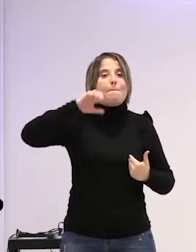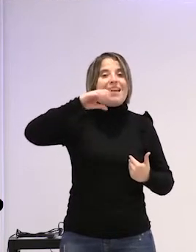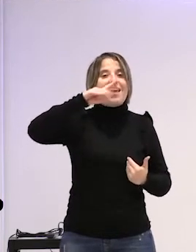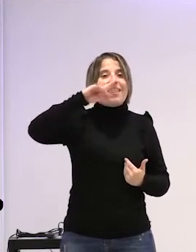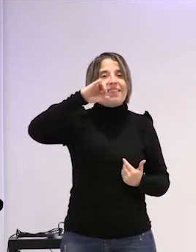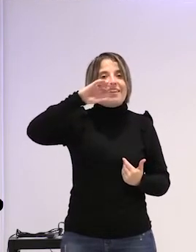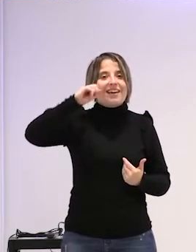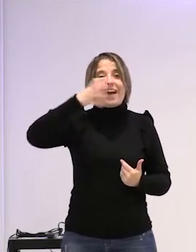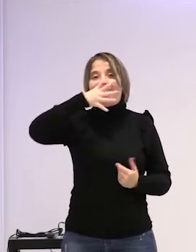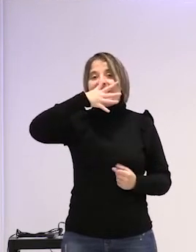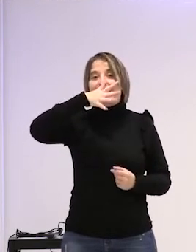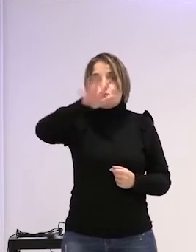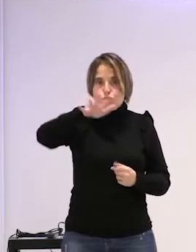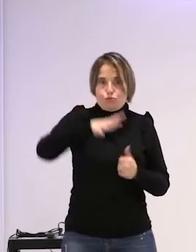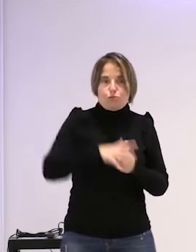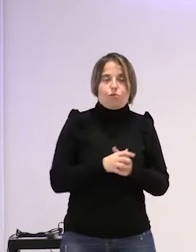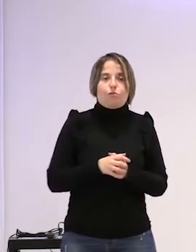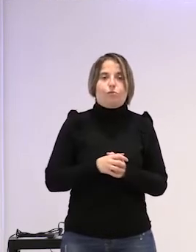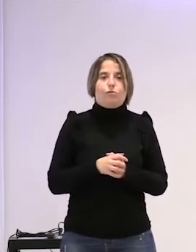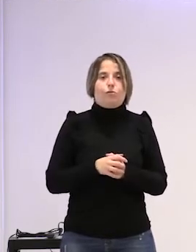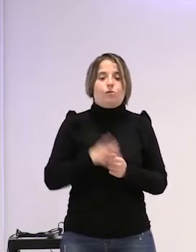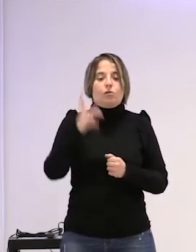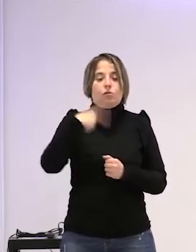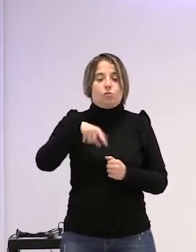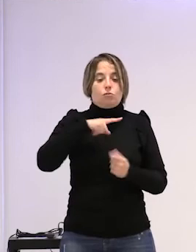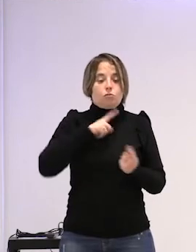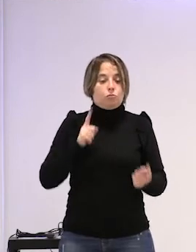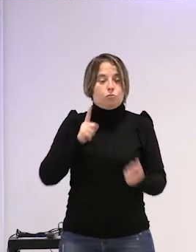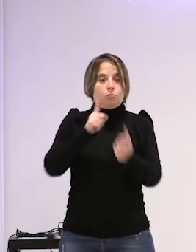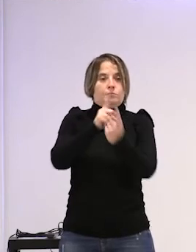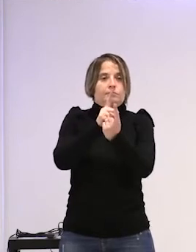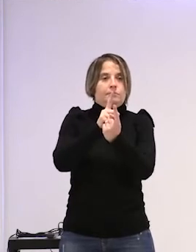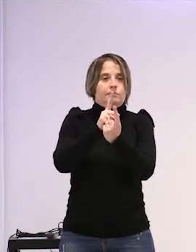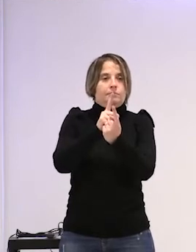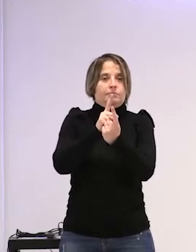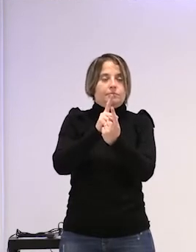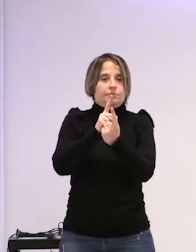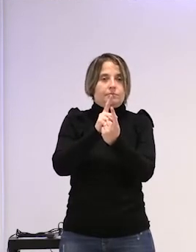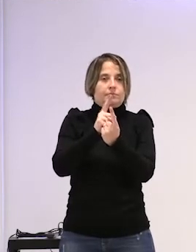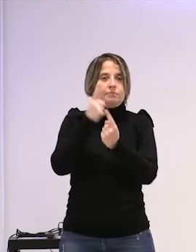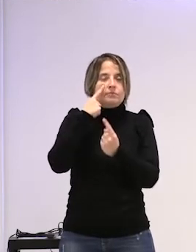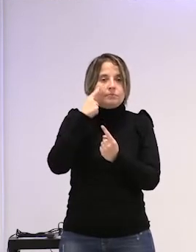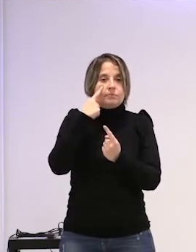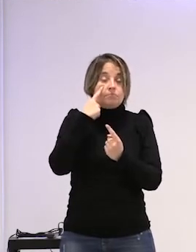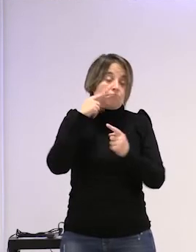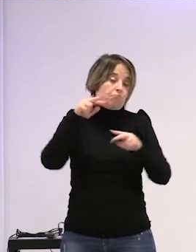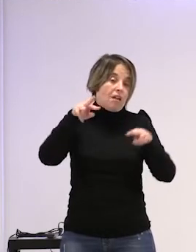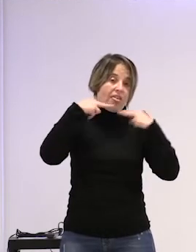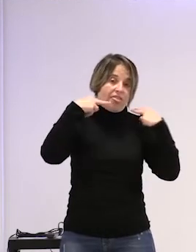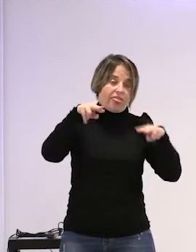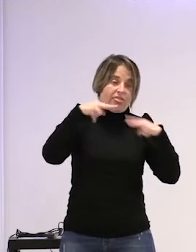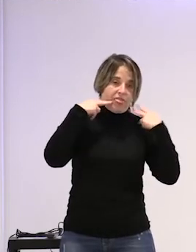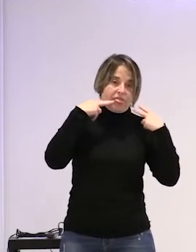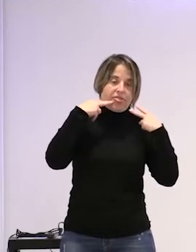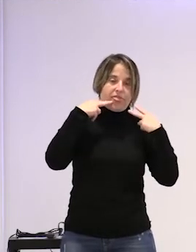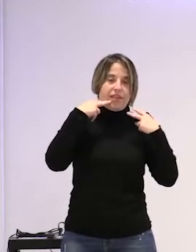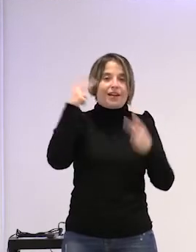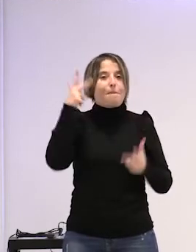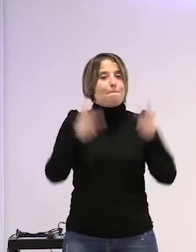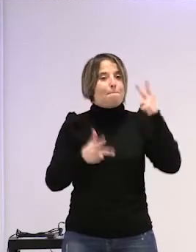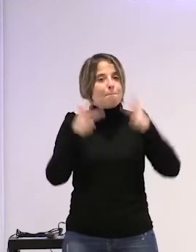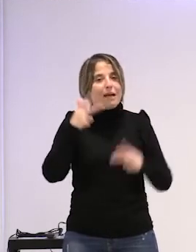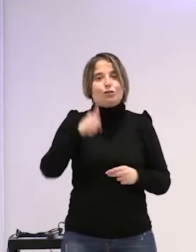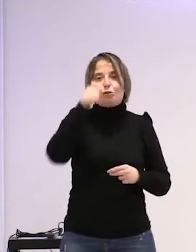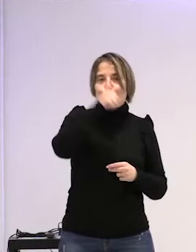denunció y casualmente nos lo encontramos y en una en una cena como nunca puede faltar con los vascos con